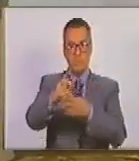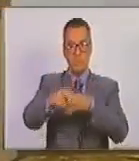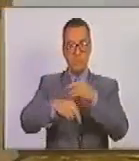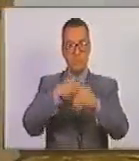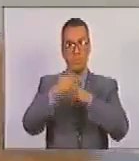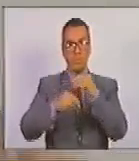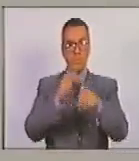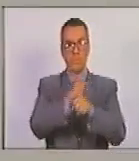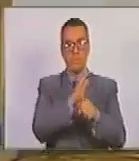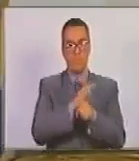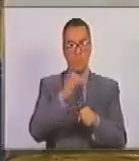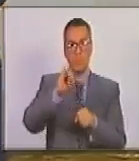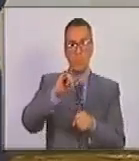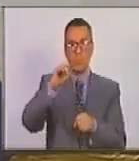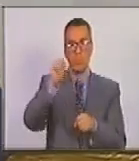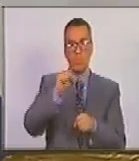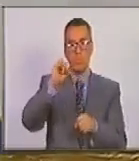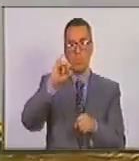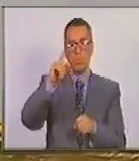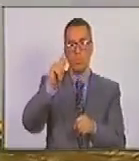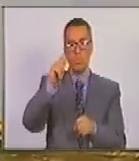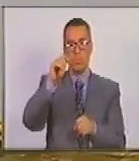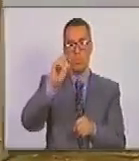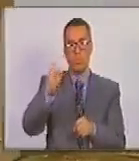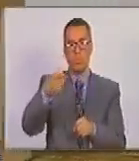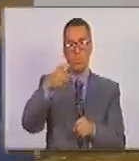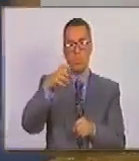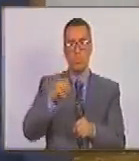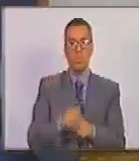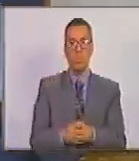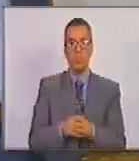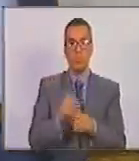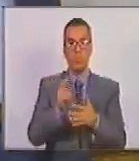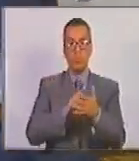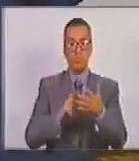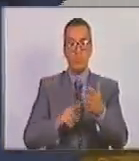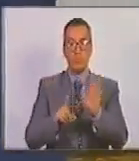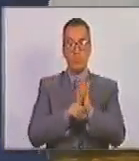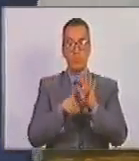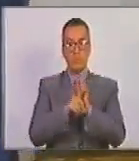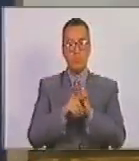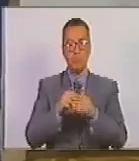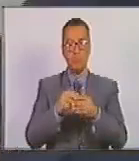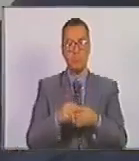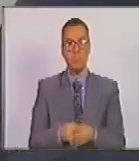protección sobre CITGO aquí hay por ejemplo una gaceta legislativa